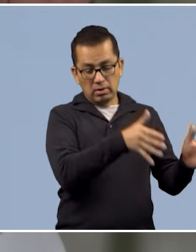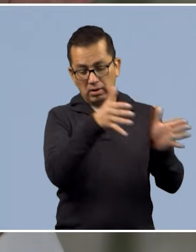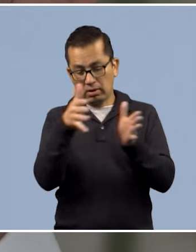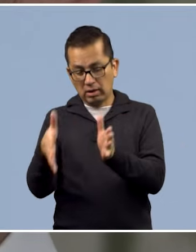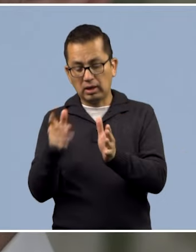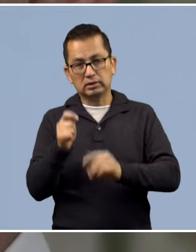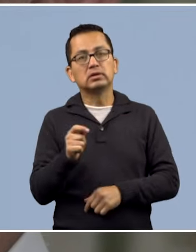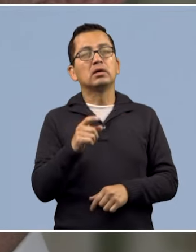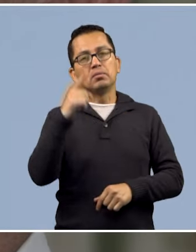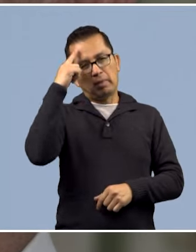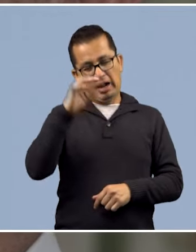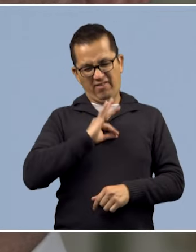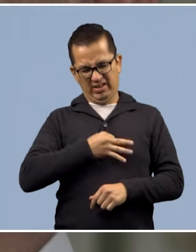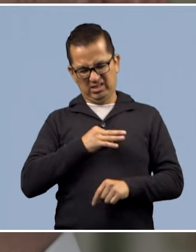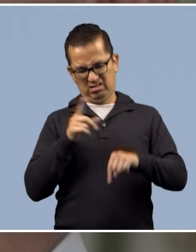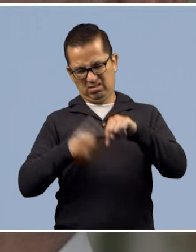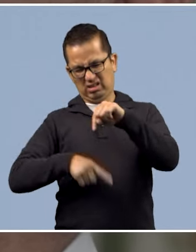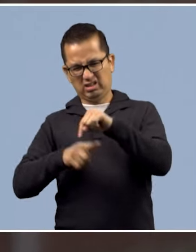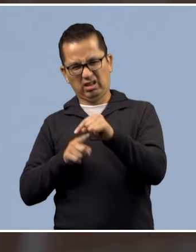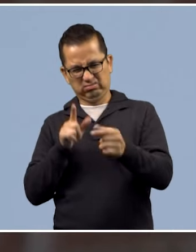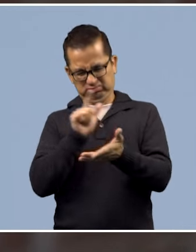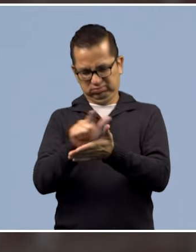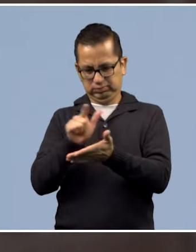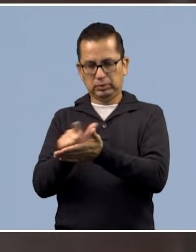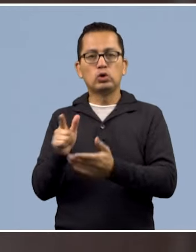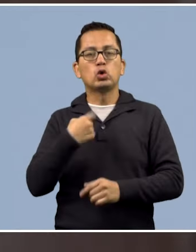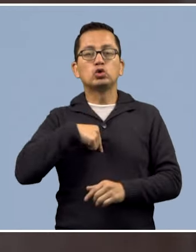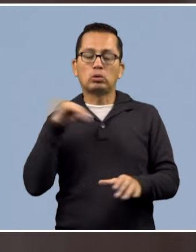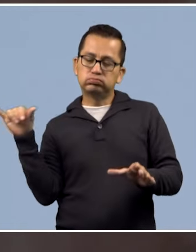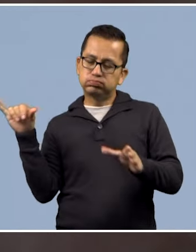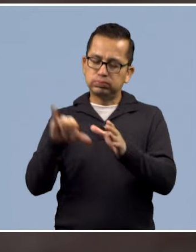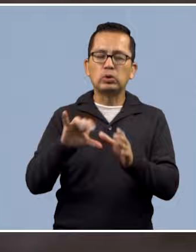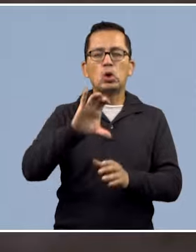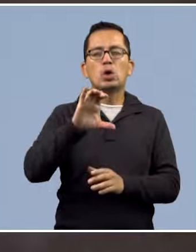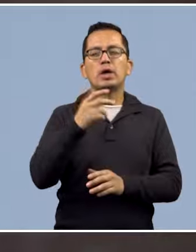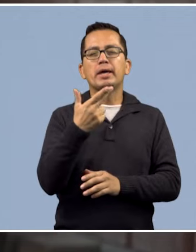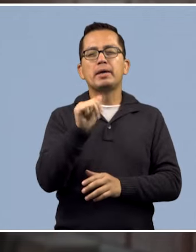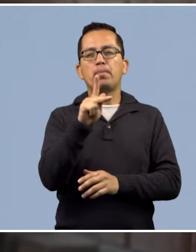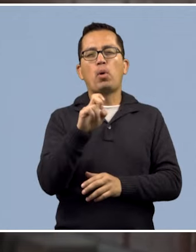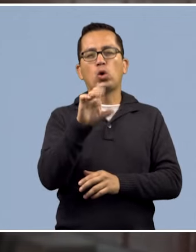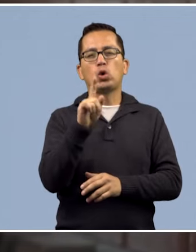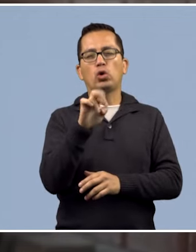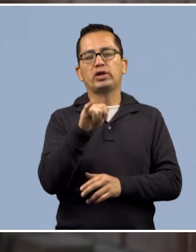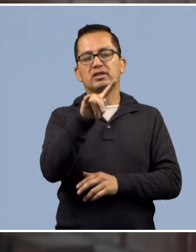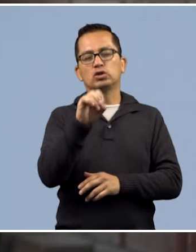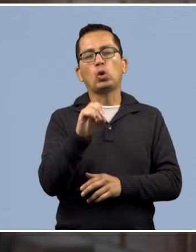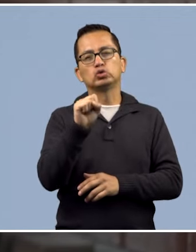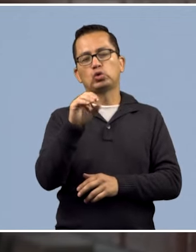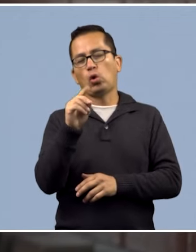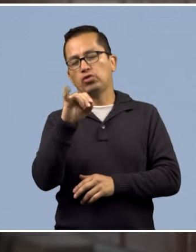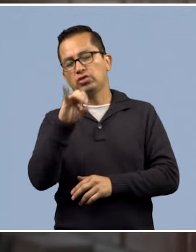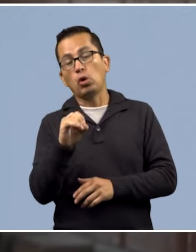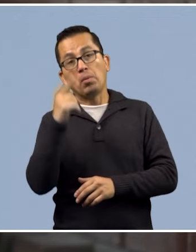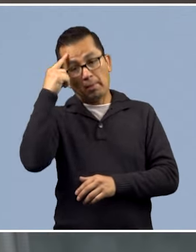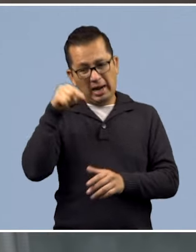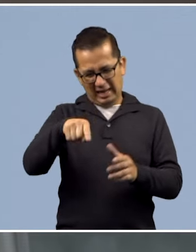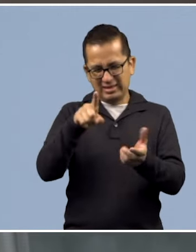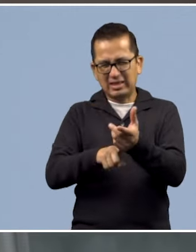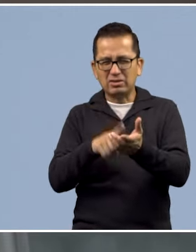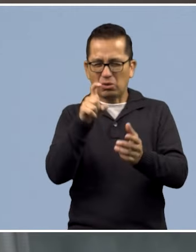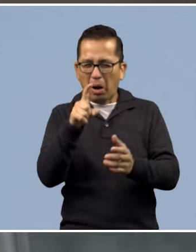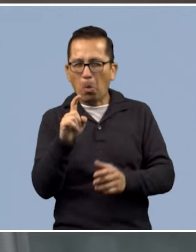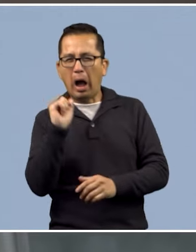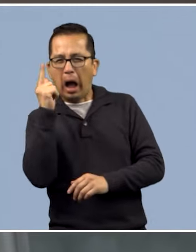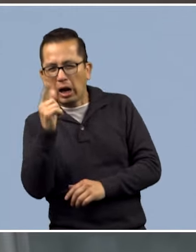es la desinfección. Adicionamos hipoclorito de sodio para inactivar a los microorganismos que van dentro del agua